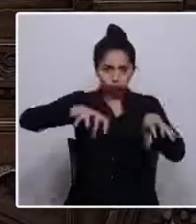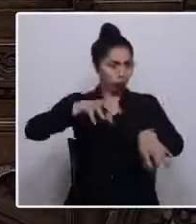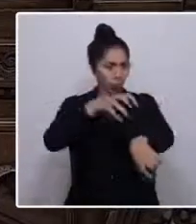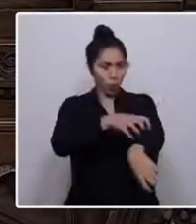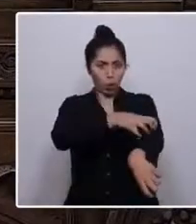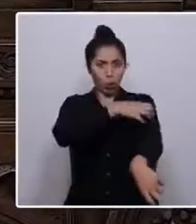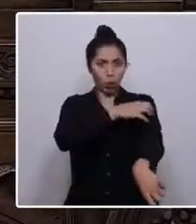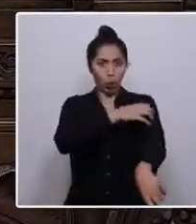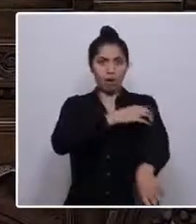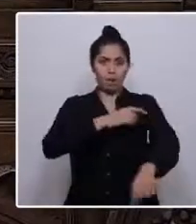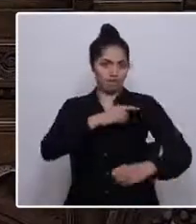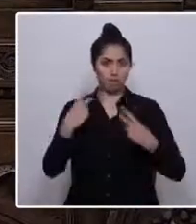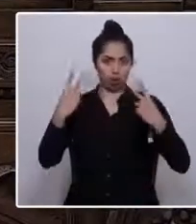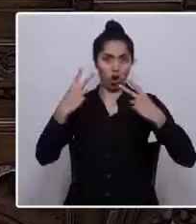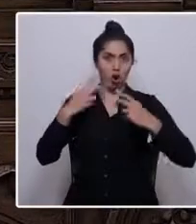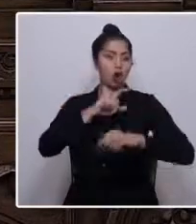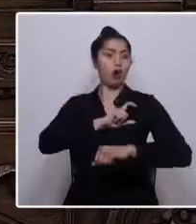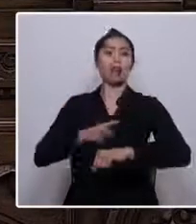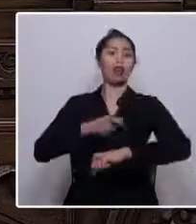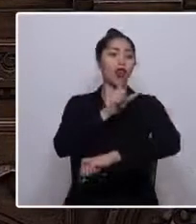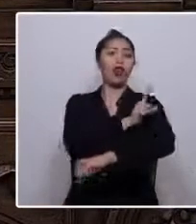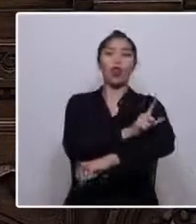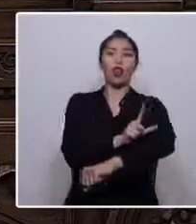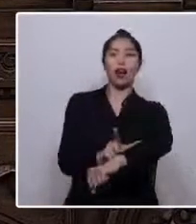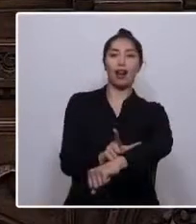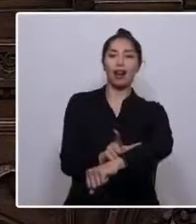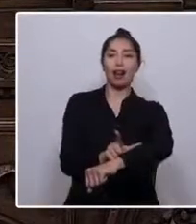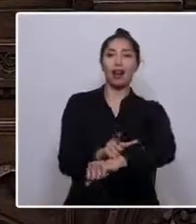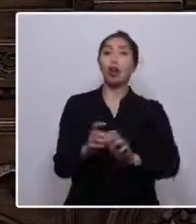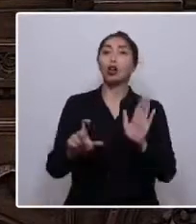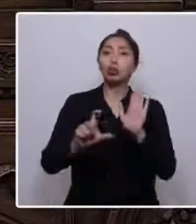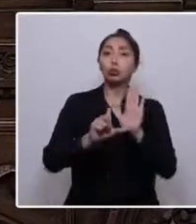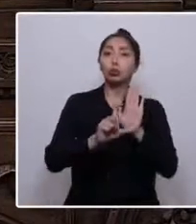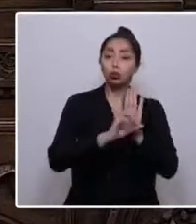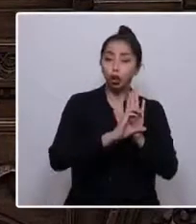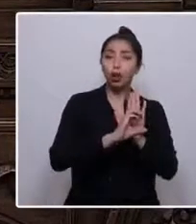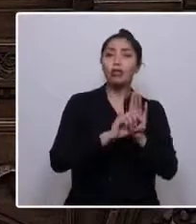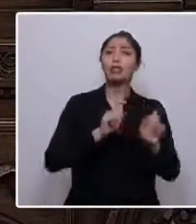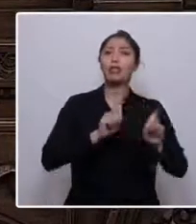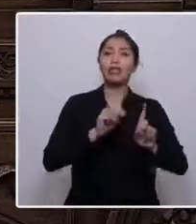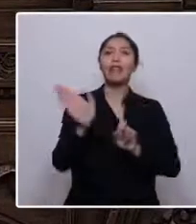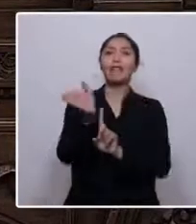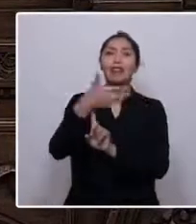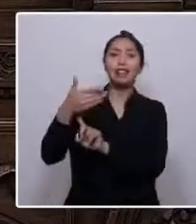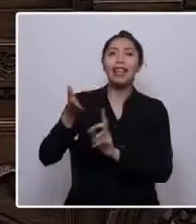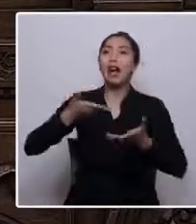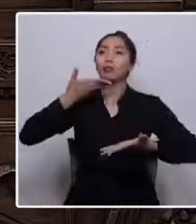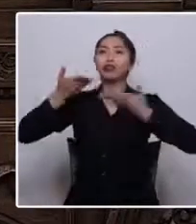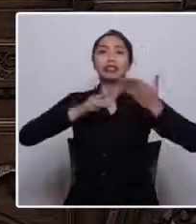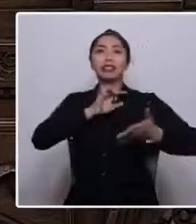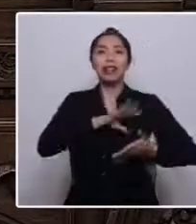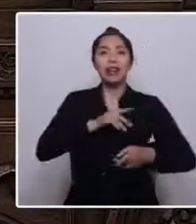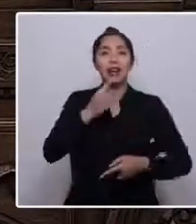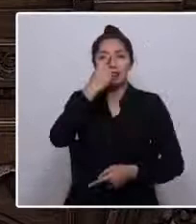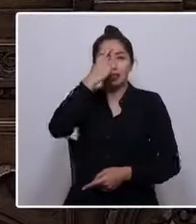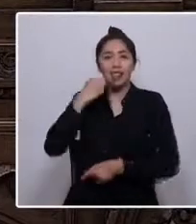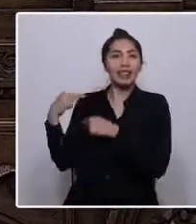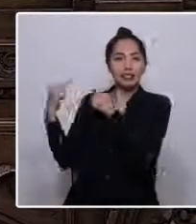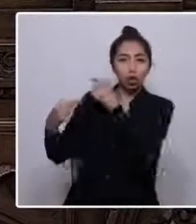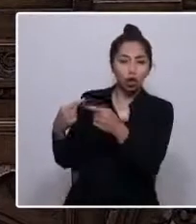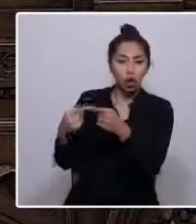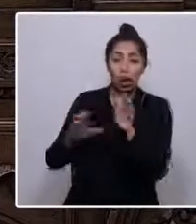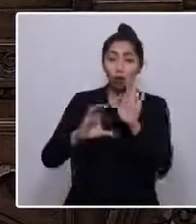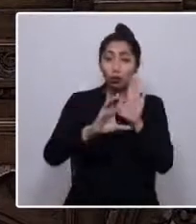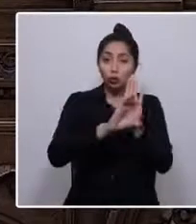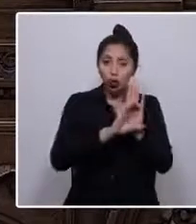gobiernos locales, una Constitución que defienda nuestra bandera, nuestro himno y nuestras tradiciones. Finalmente, una Constitución que una y que no